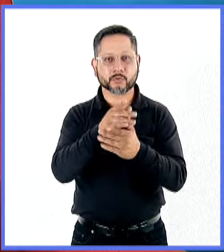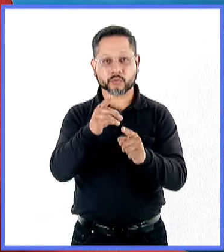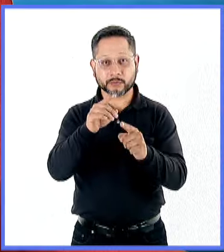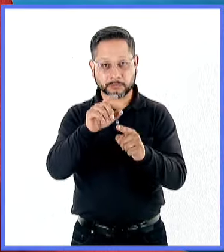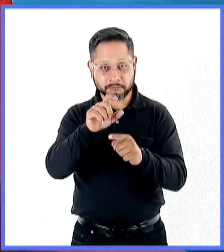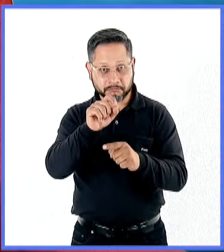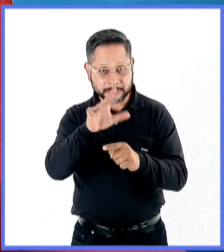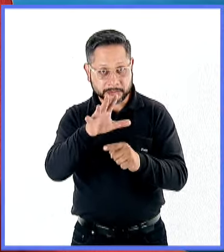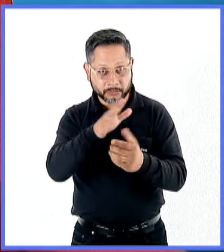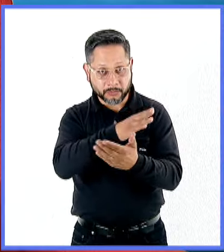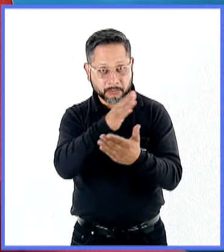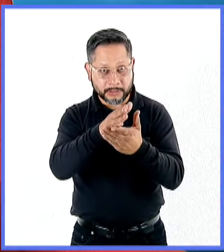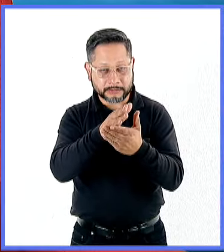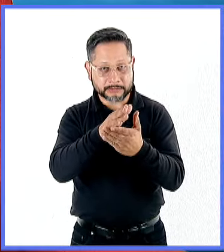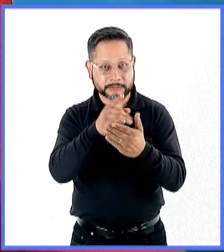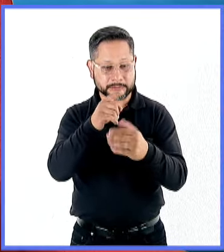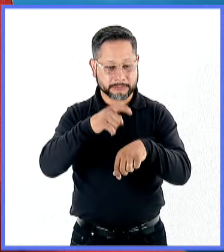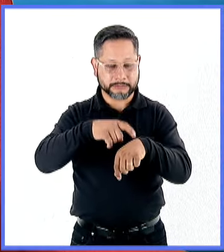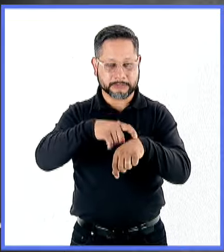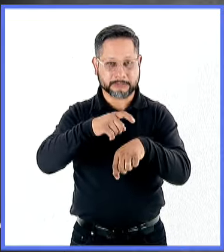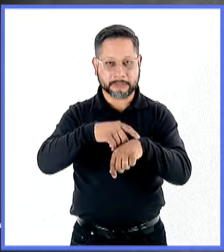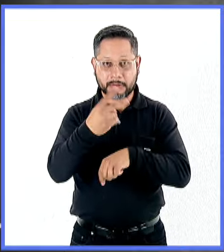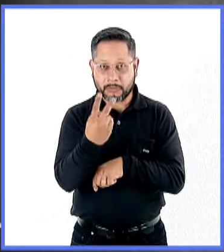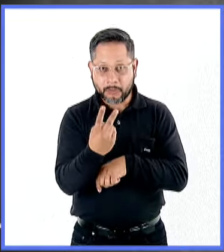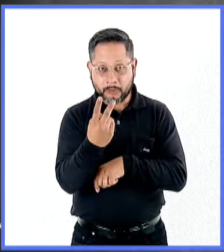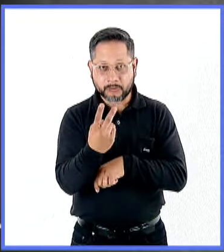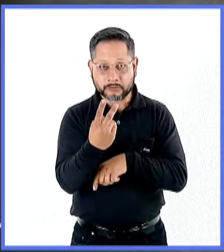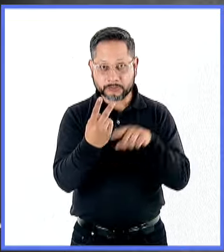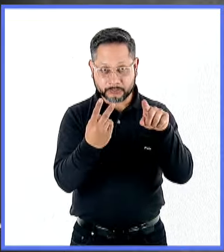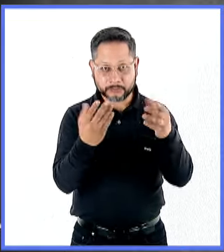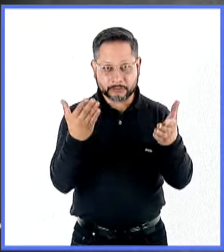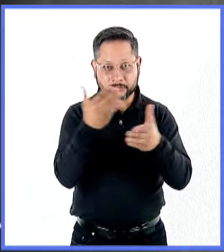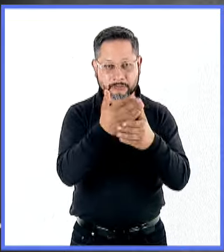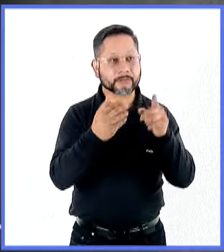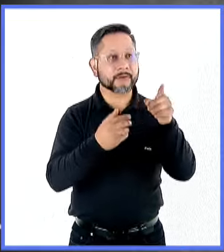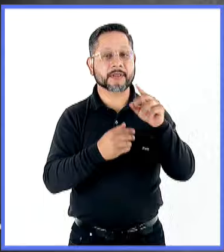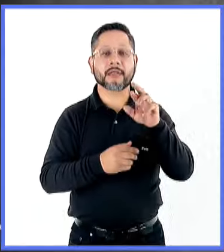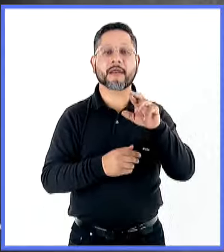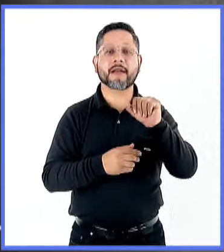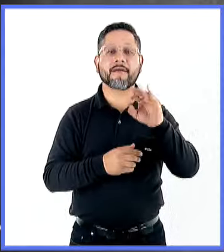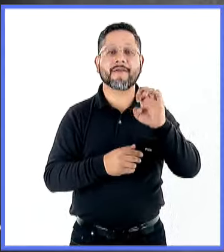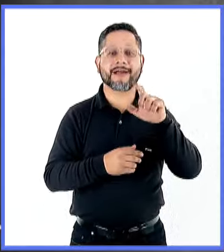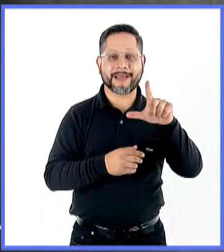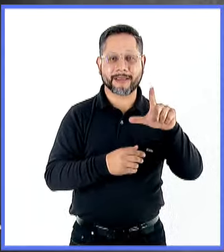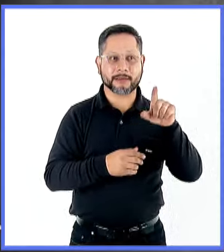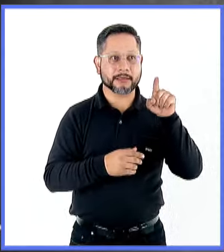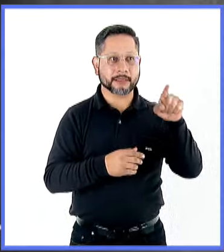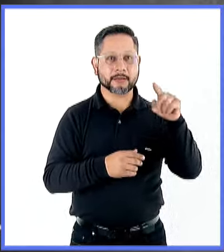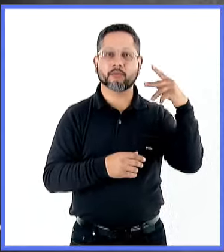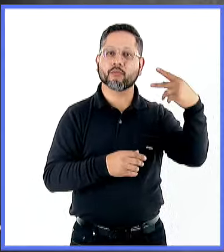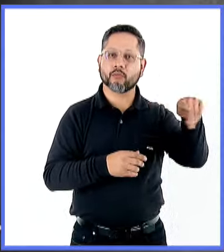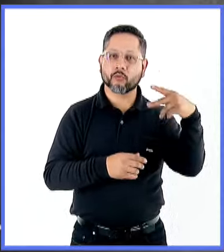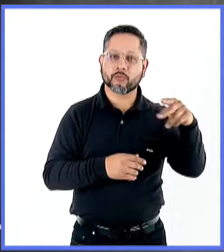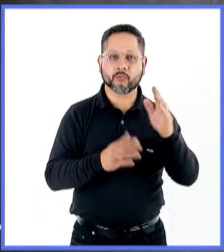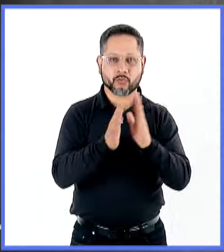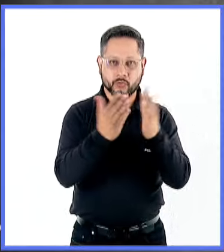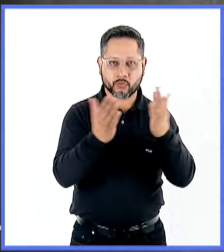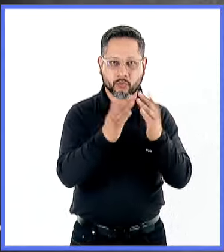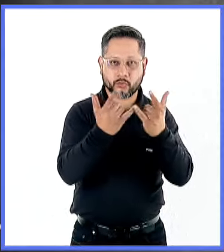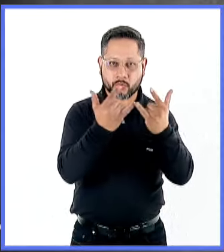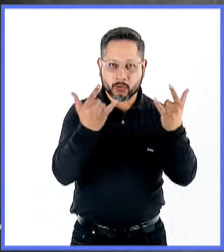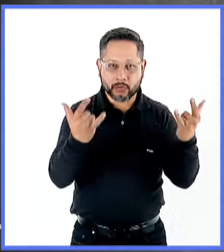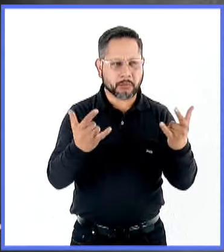25, a las 2 de la tarde, les va a tocar Rafael Pérez Gay presentando su más reciente novela,